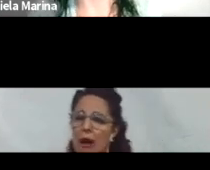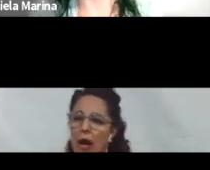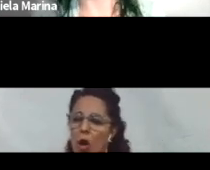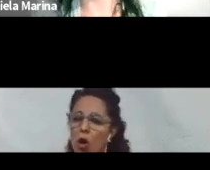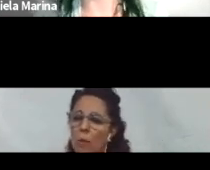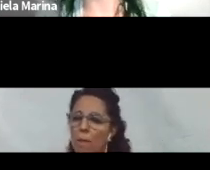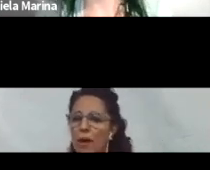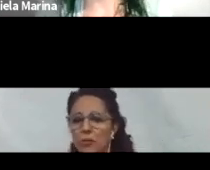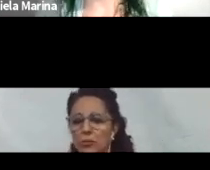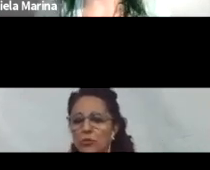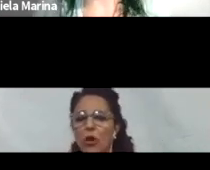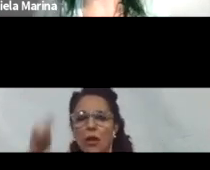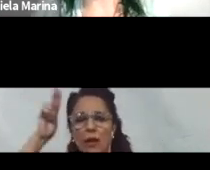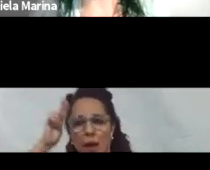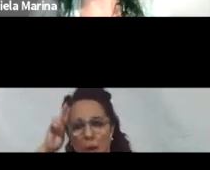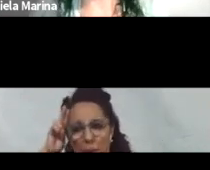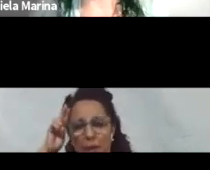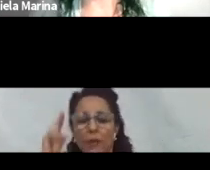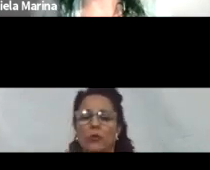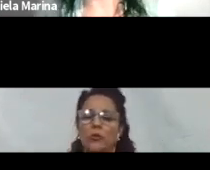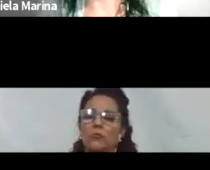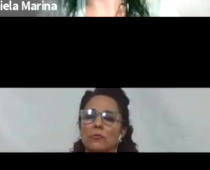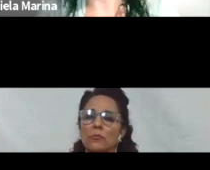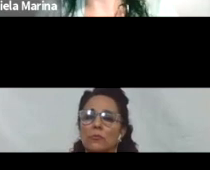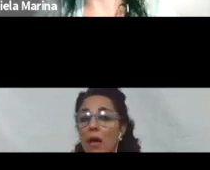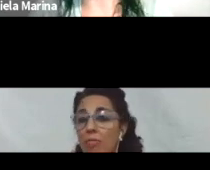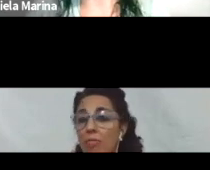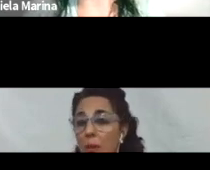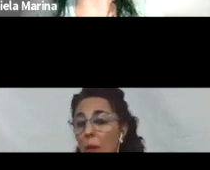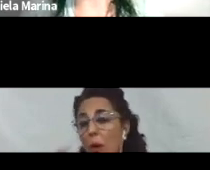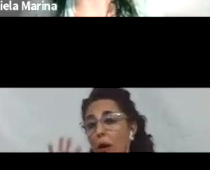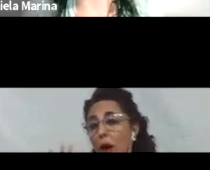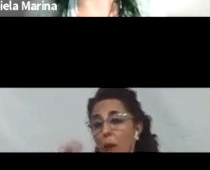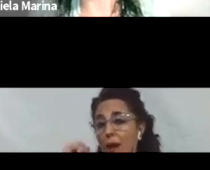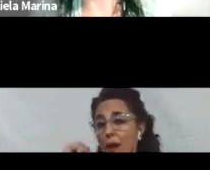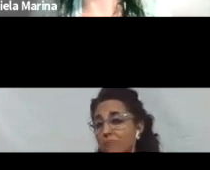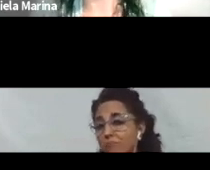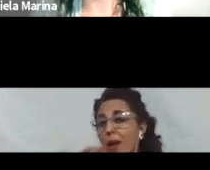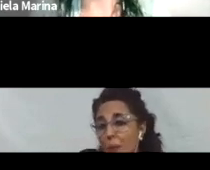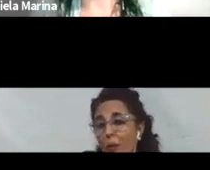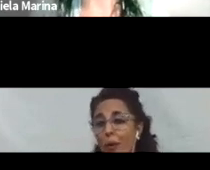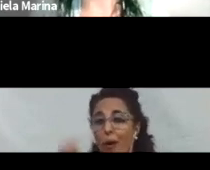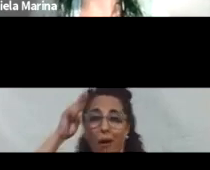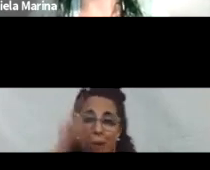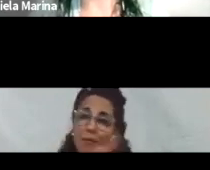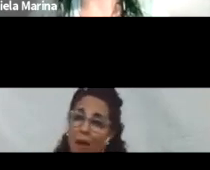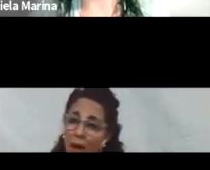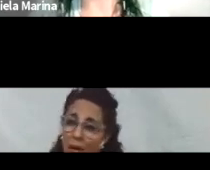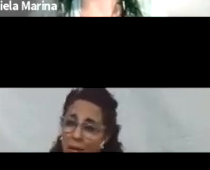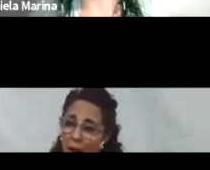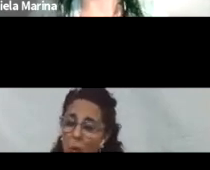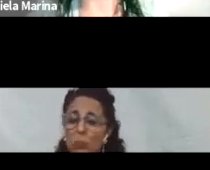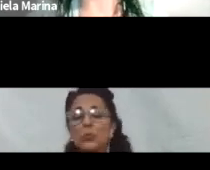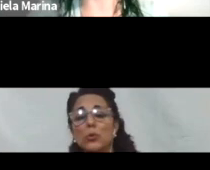Uno de ellos es el respeto. Y entonces debemos predicar con el ejemplo y también respetar a nuestros estudiantes, apostando a una